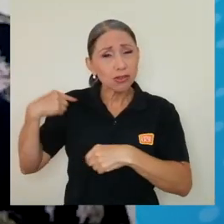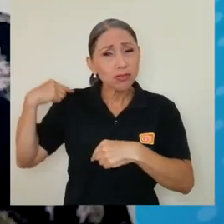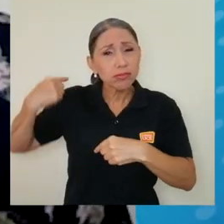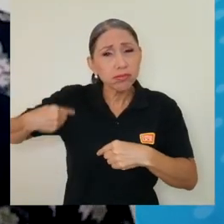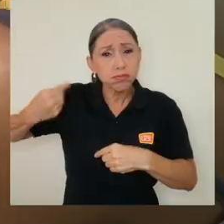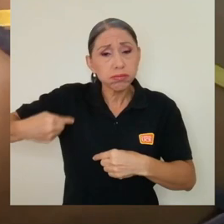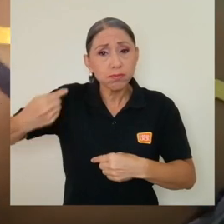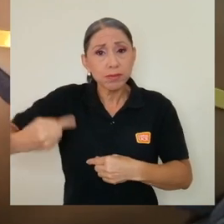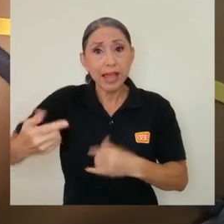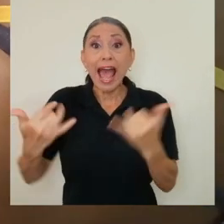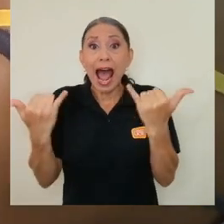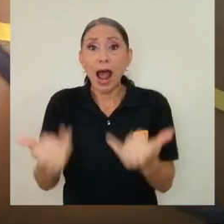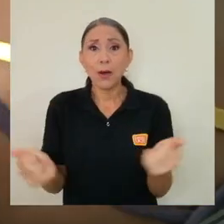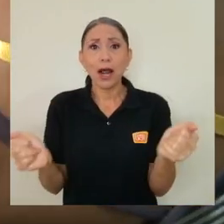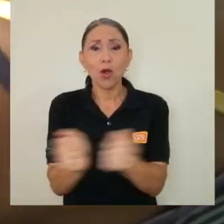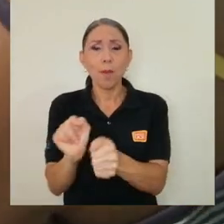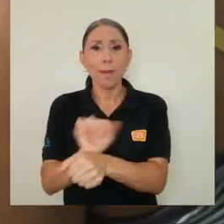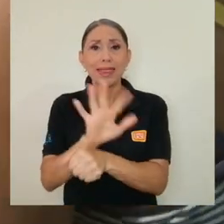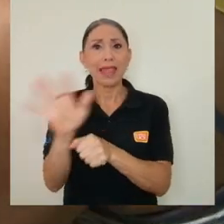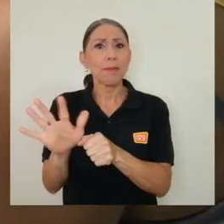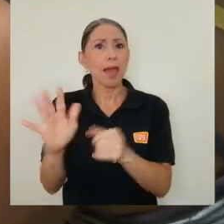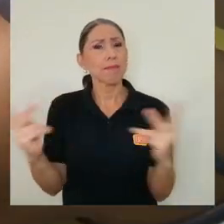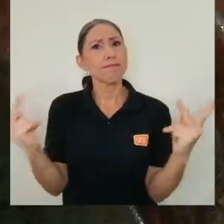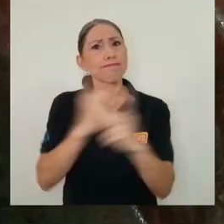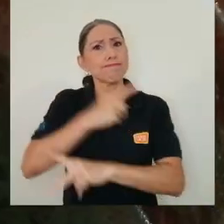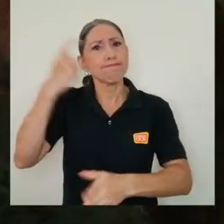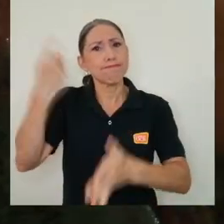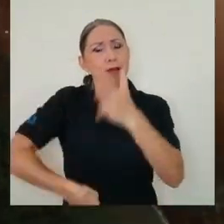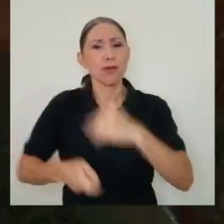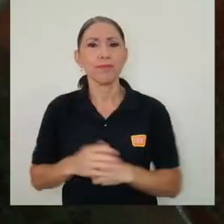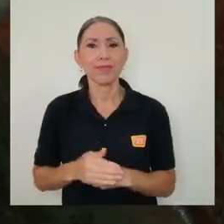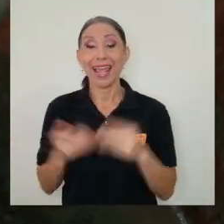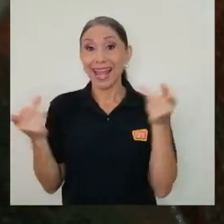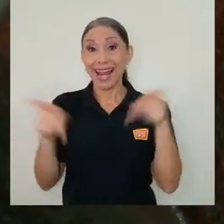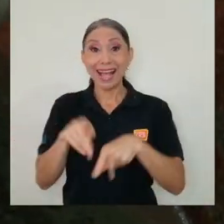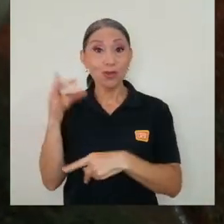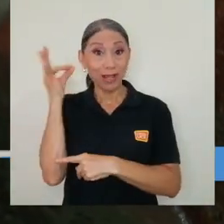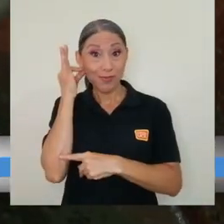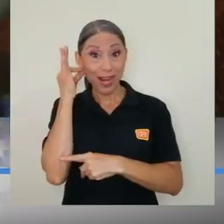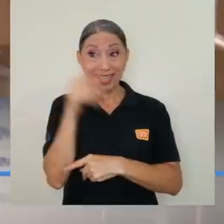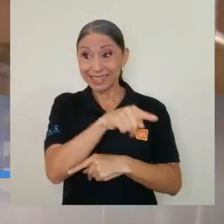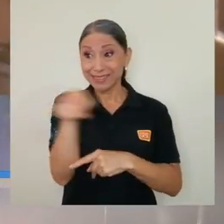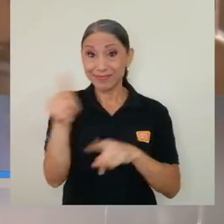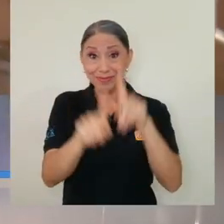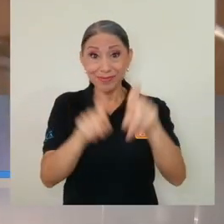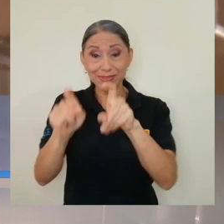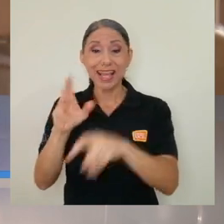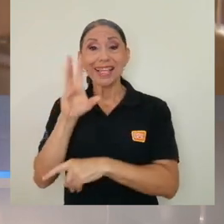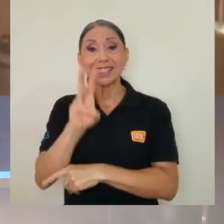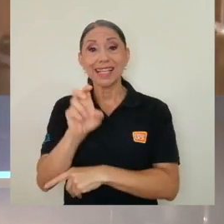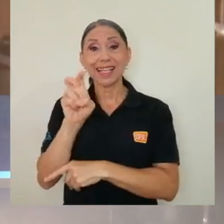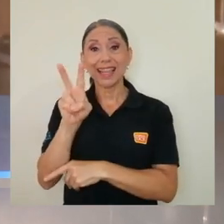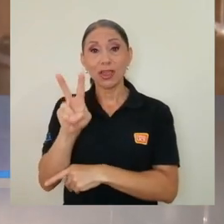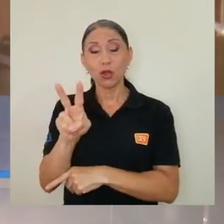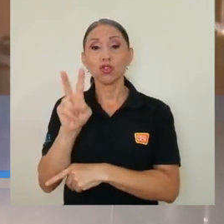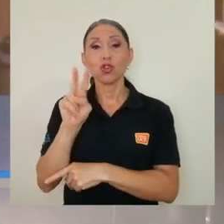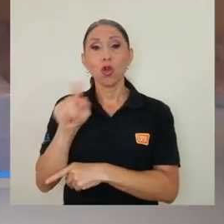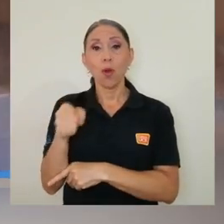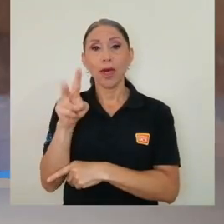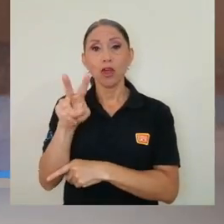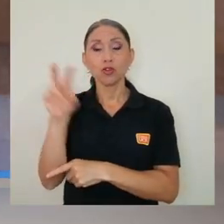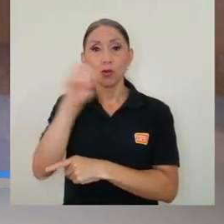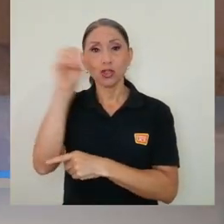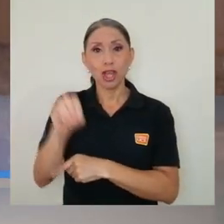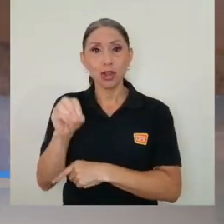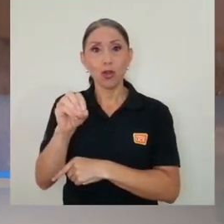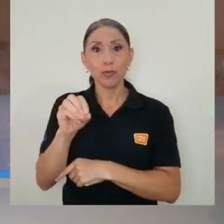histórico y que con la pandemia se recrudece. En el caso de las mujeres consultadas, 62,2% se encontraba